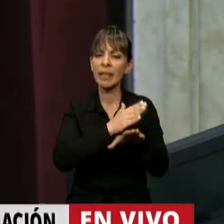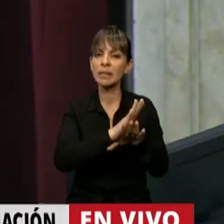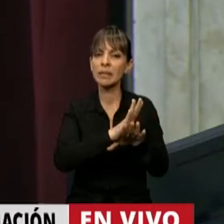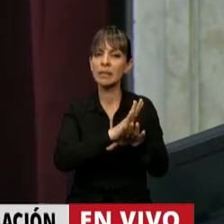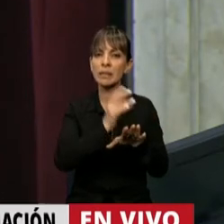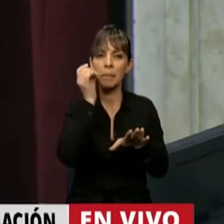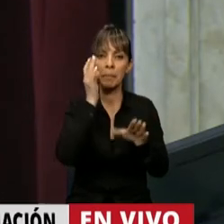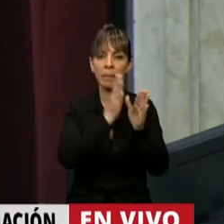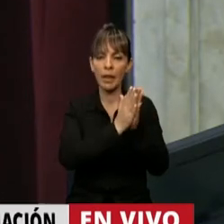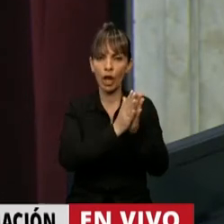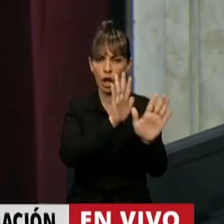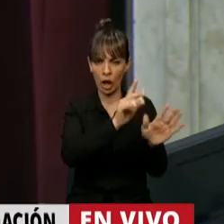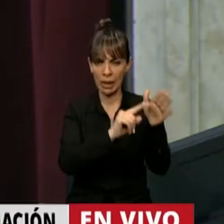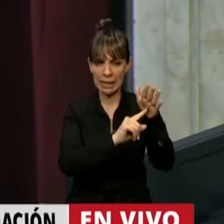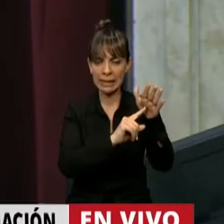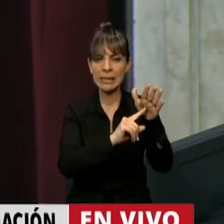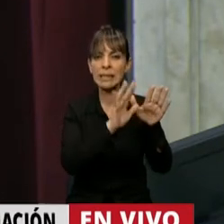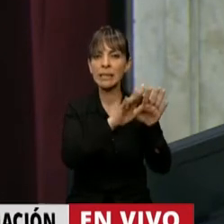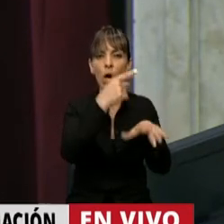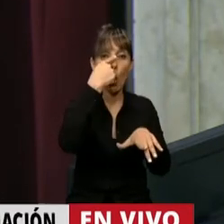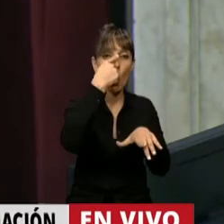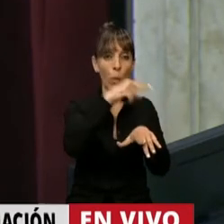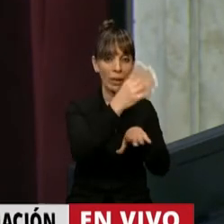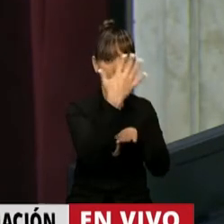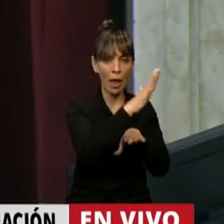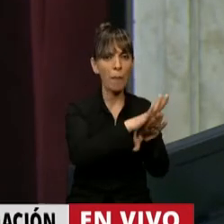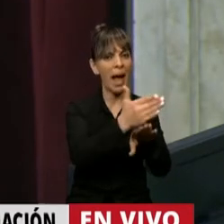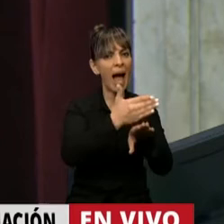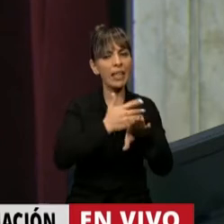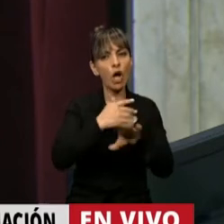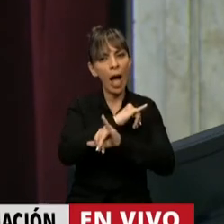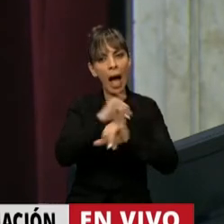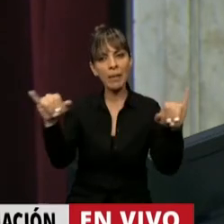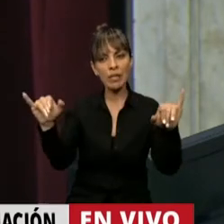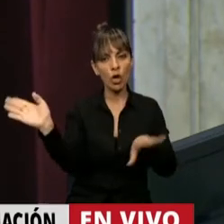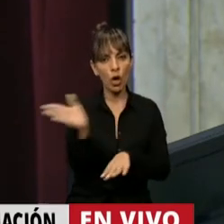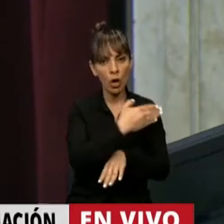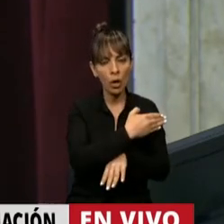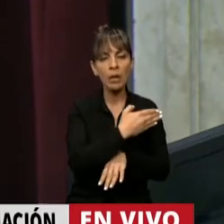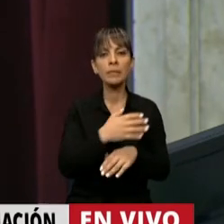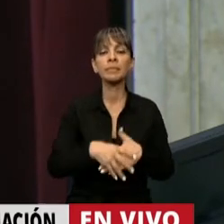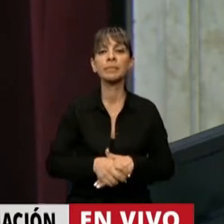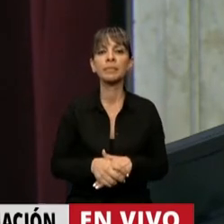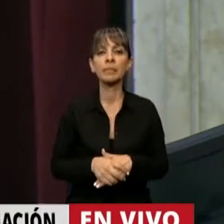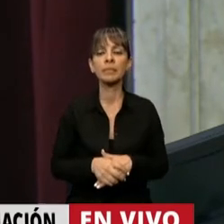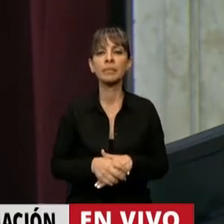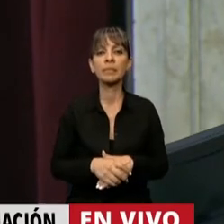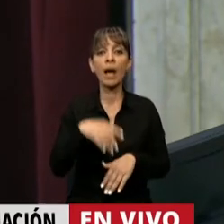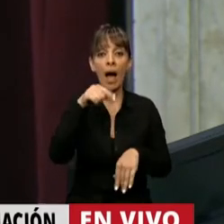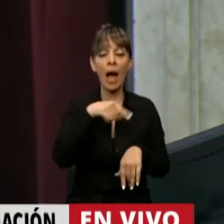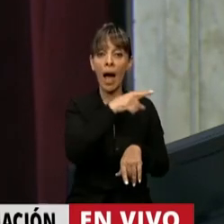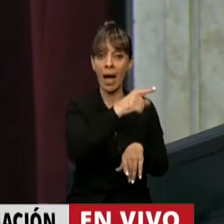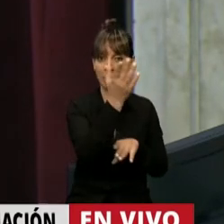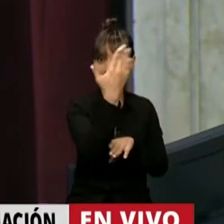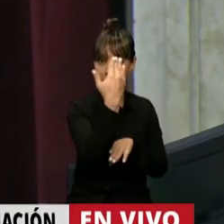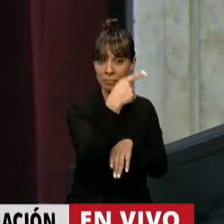hable el diputado Esbodio, que es el último orador, quiero recordarle a los señores diputados y diputadas que terminado